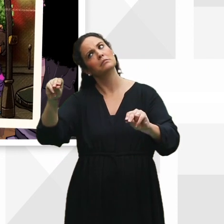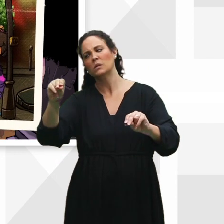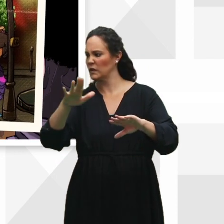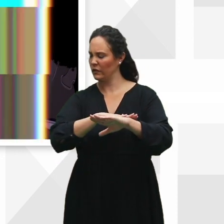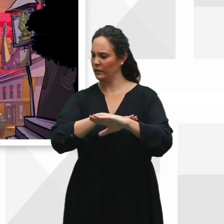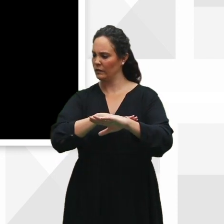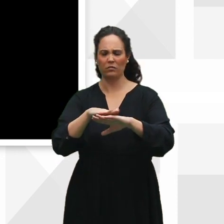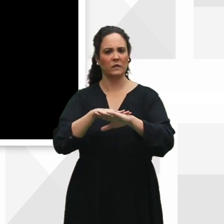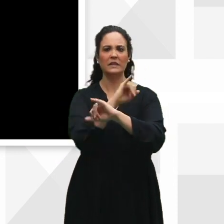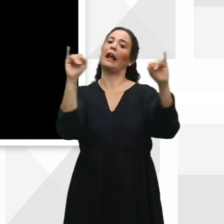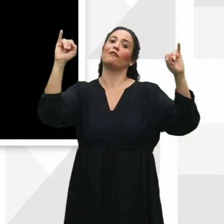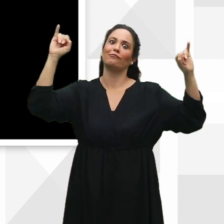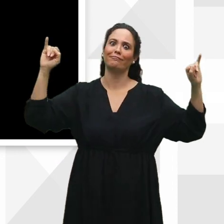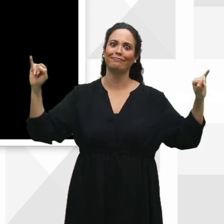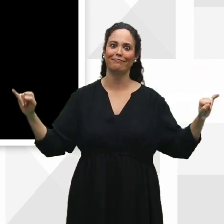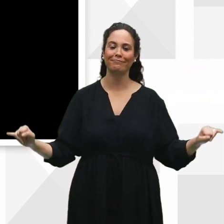se ha acabado.